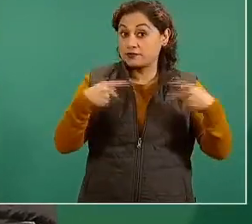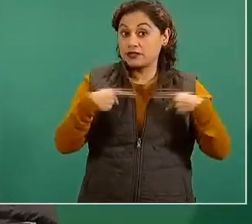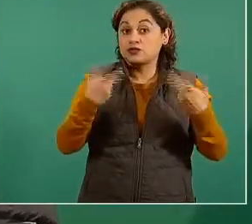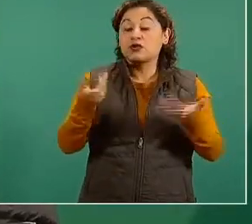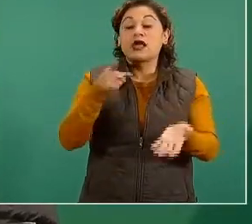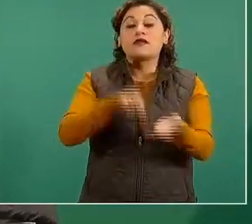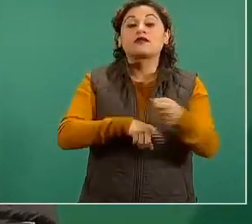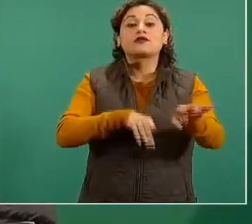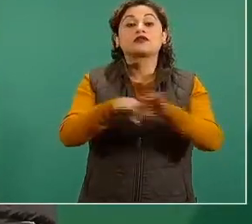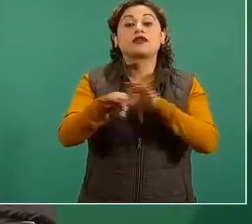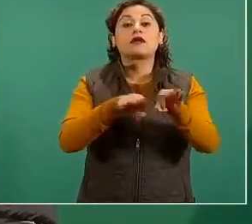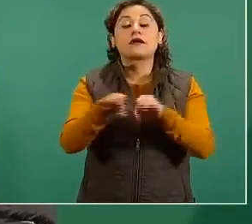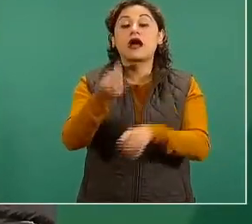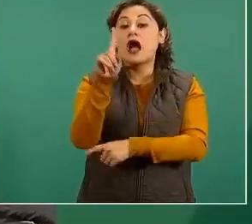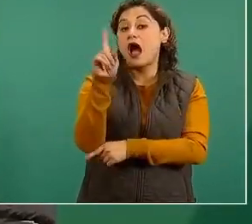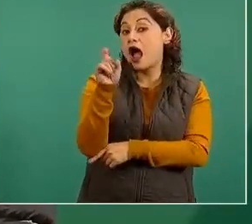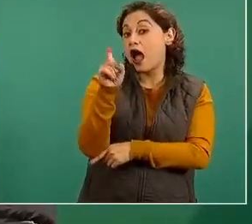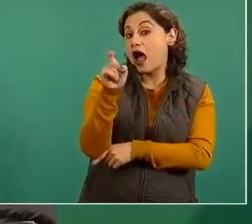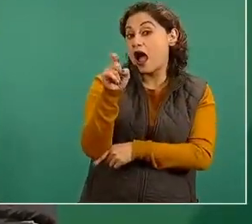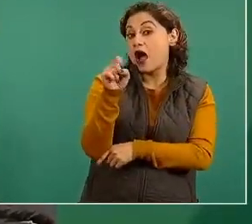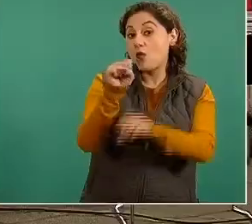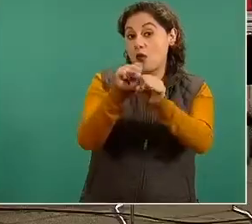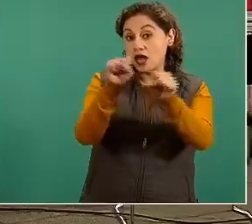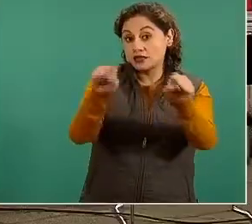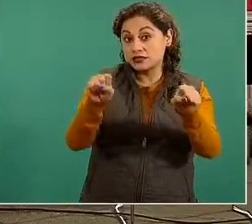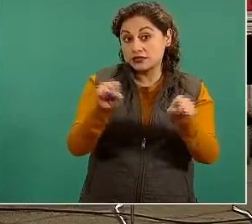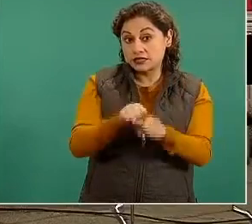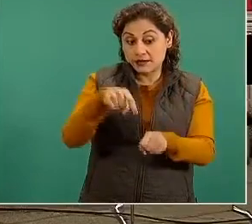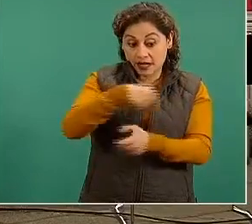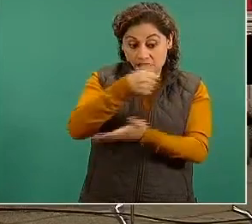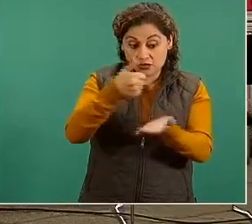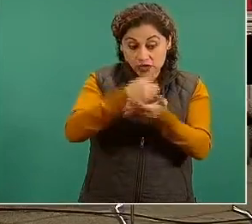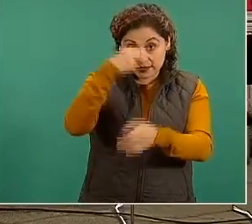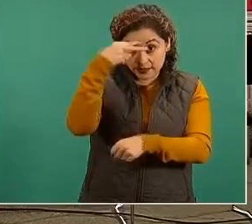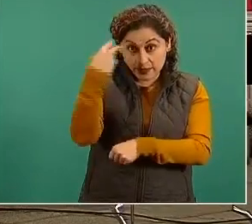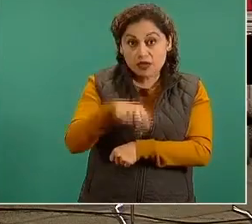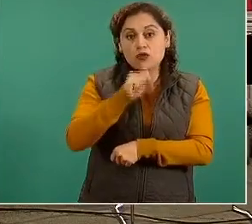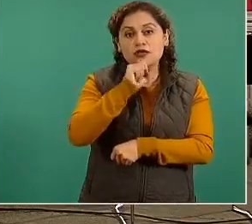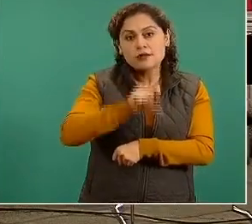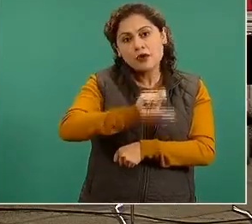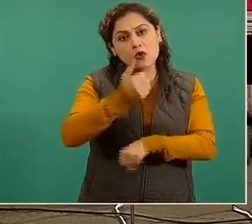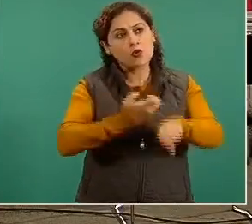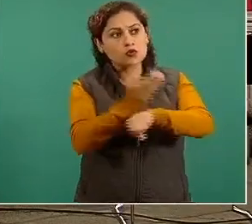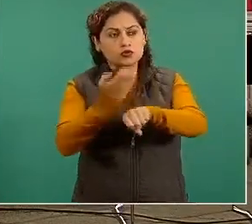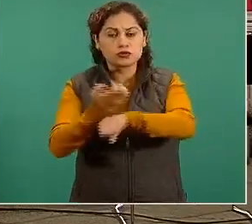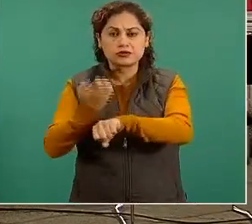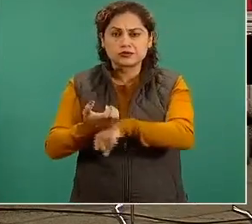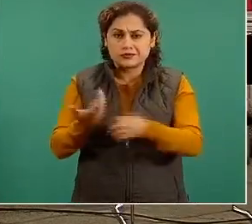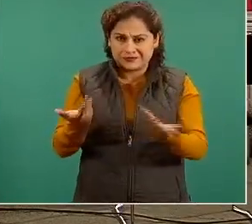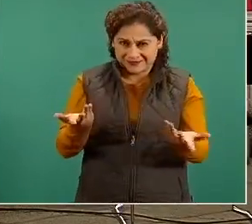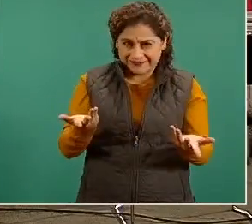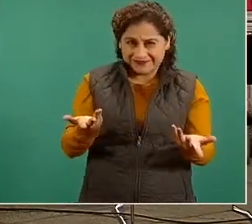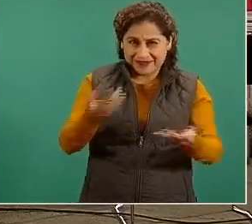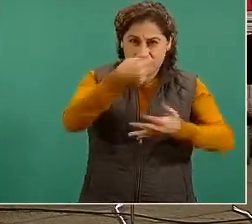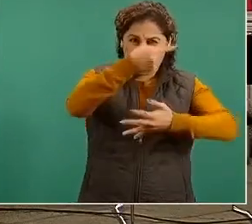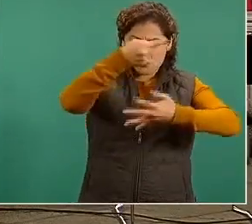sistemas de agua de la Ciudad de México y de cualquier otro estado de la República. Entonces, hay múltiples